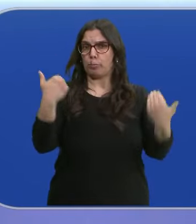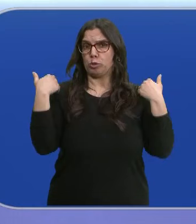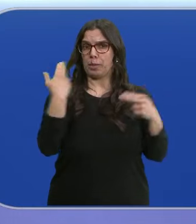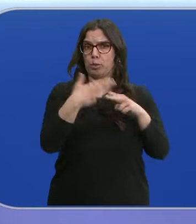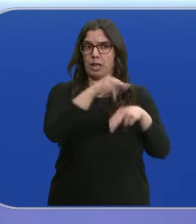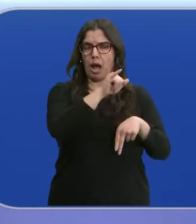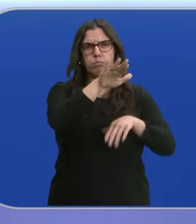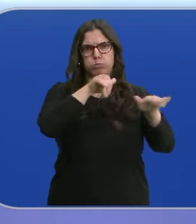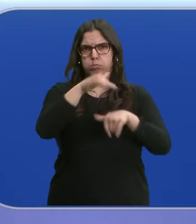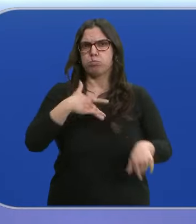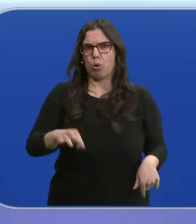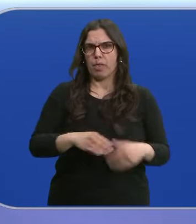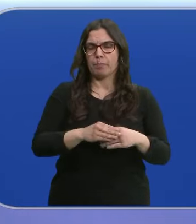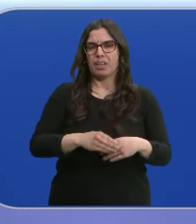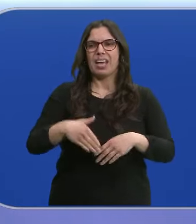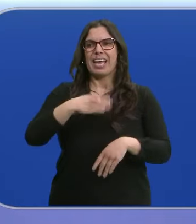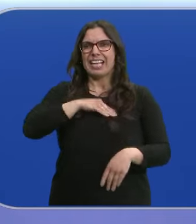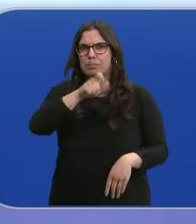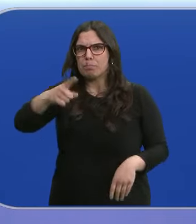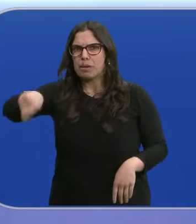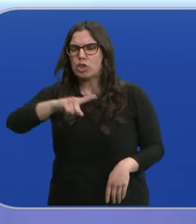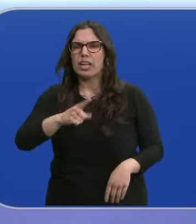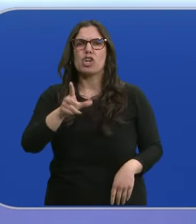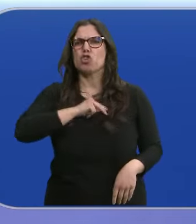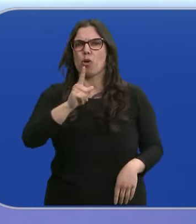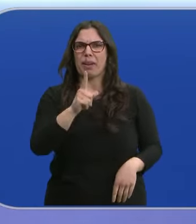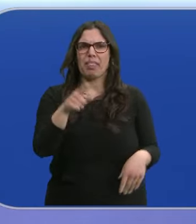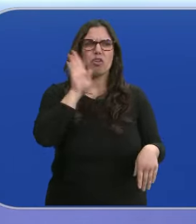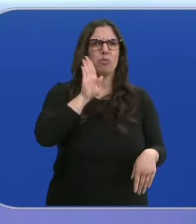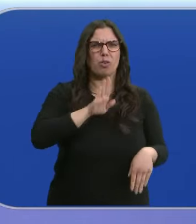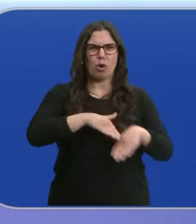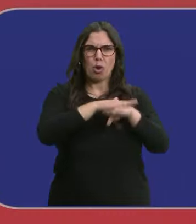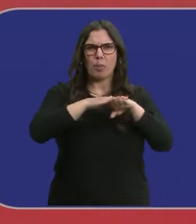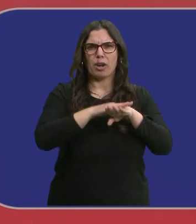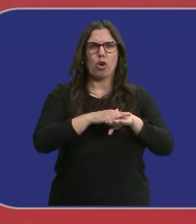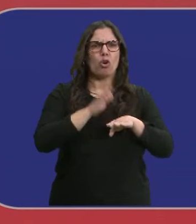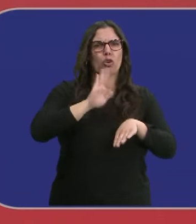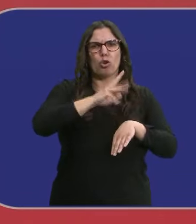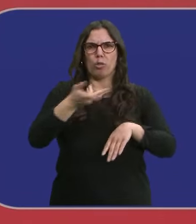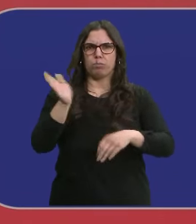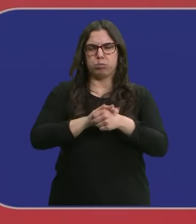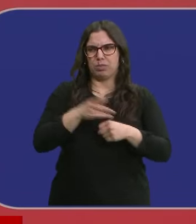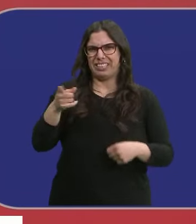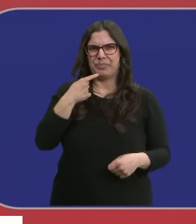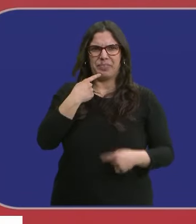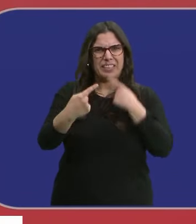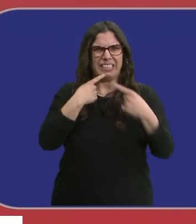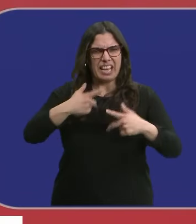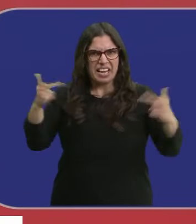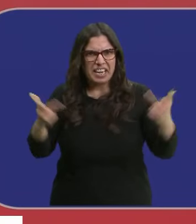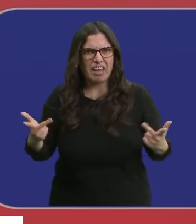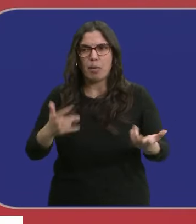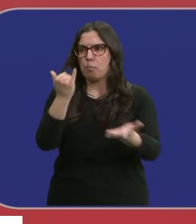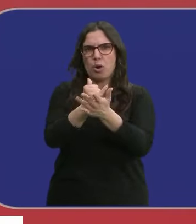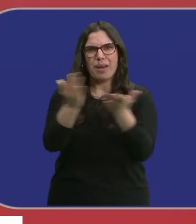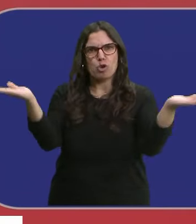político. Los españoles no merecen un gobierno que miente y un gobierno que tapa la corrupción. Acusaciones gravísimas, sin